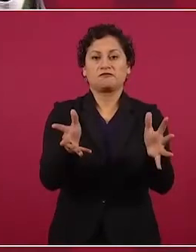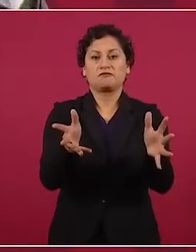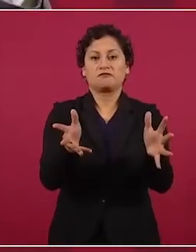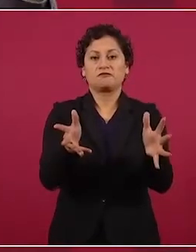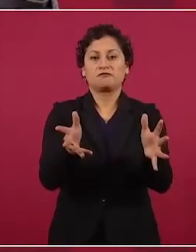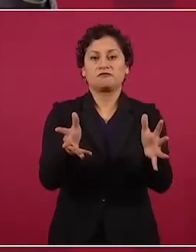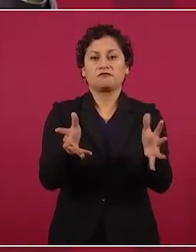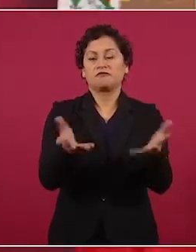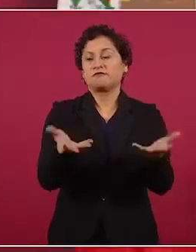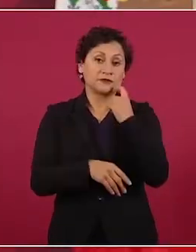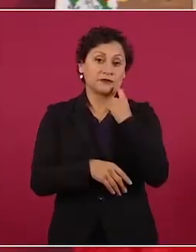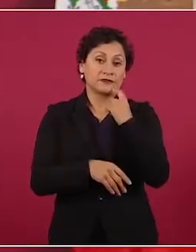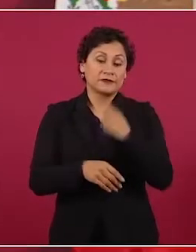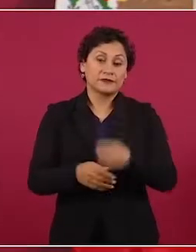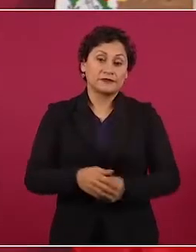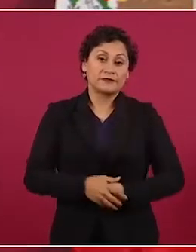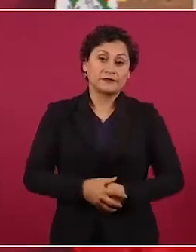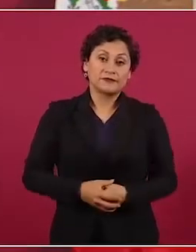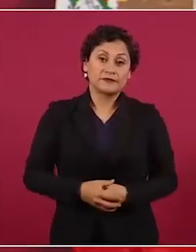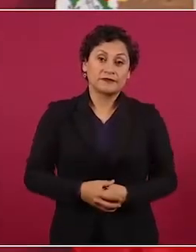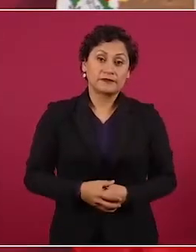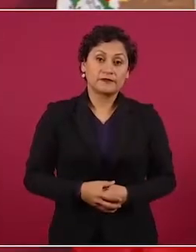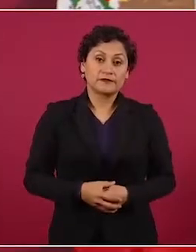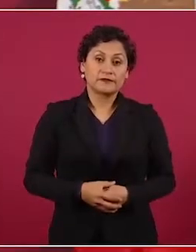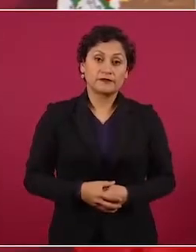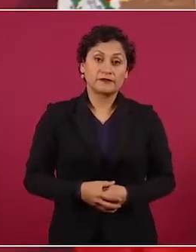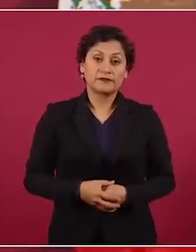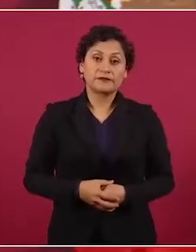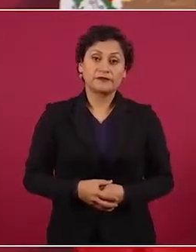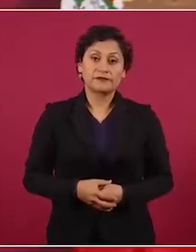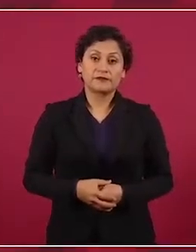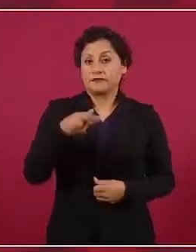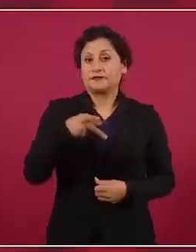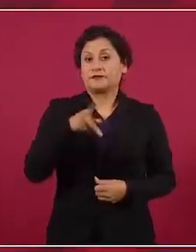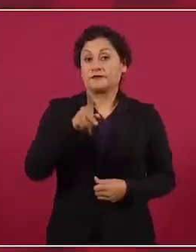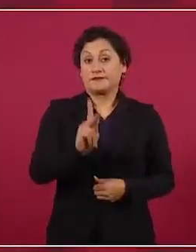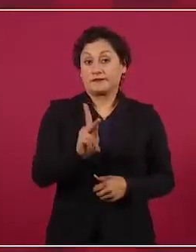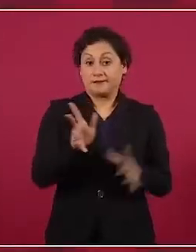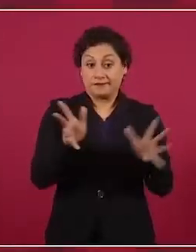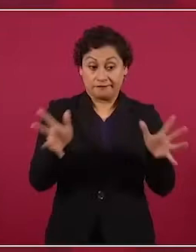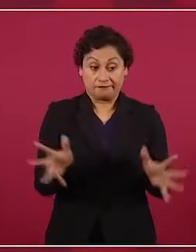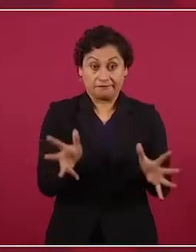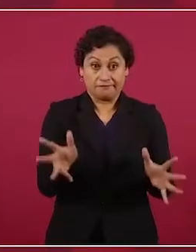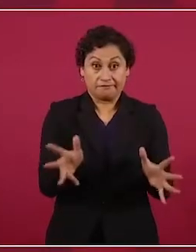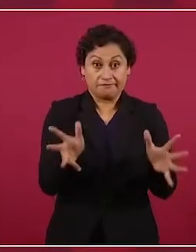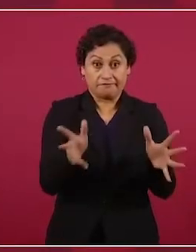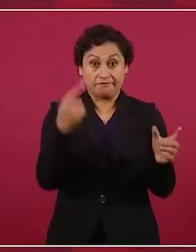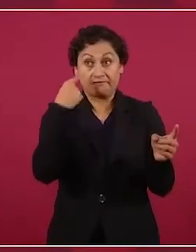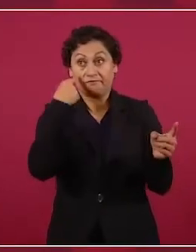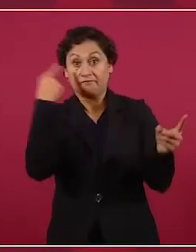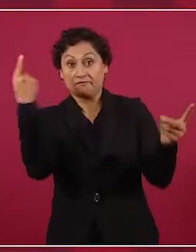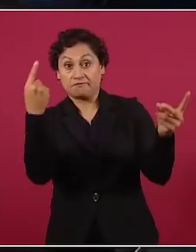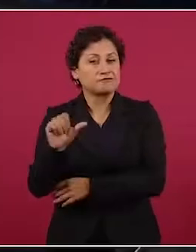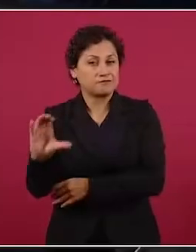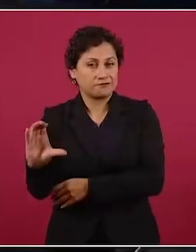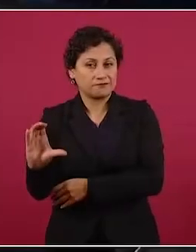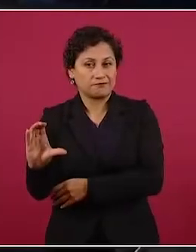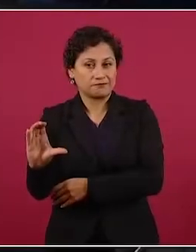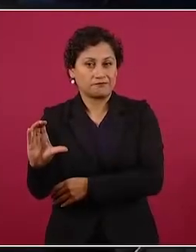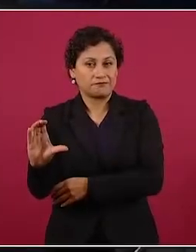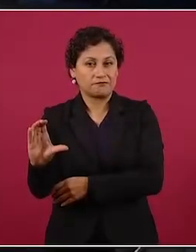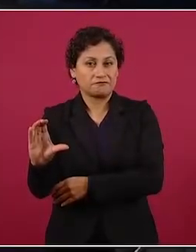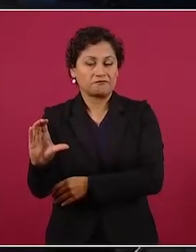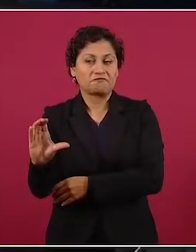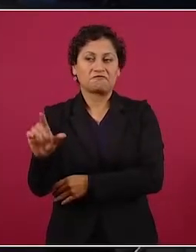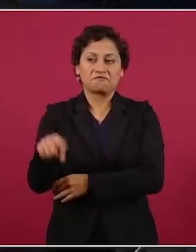de que se encumbraba la idea de la sociedad civil, de